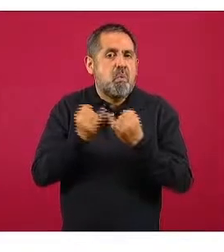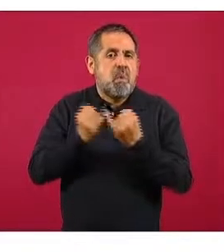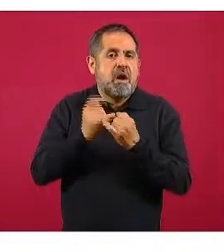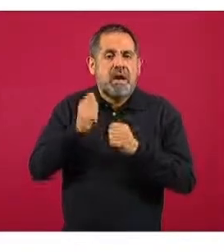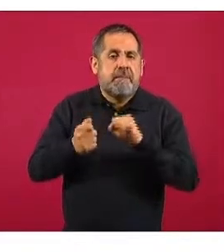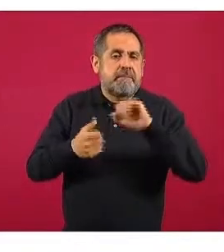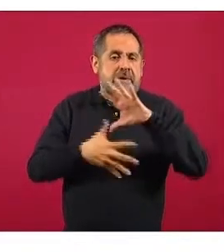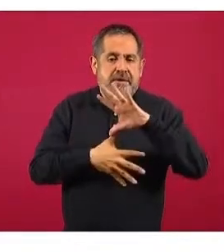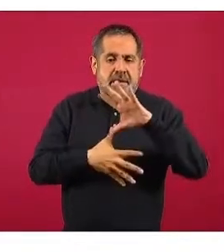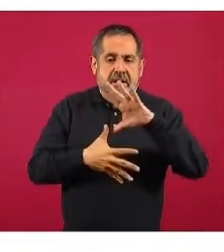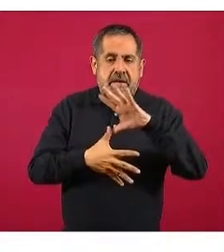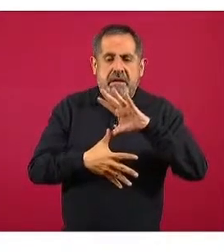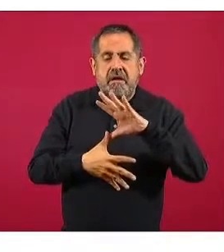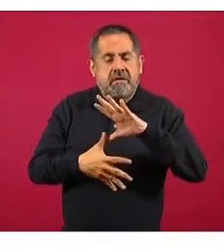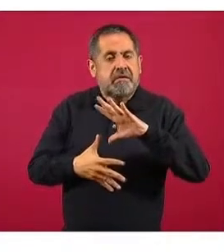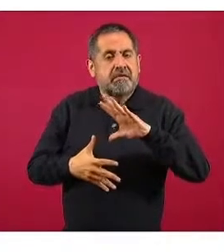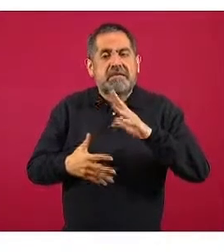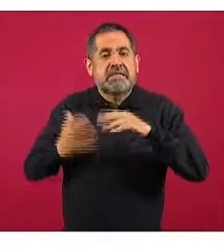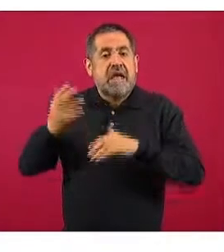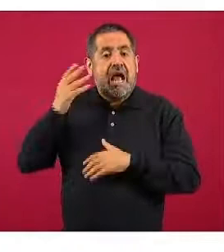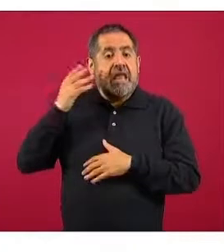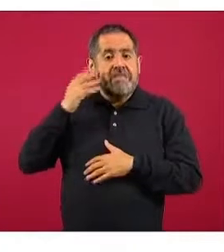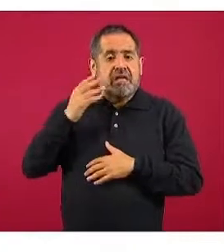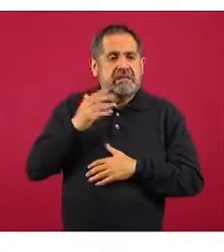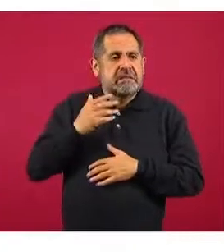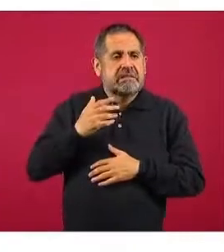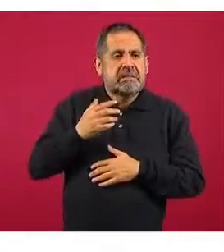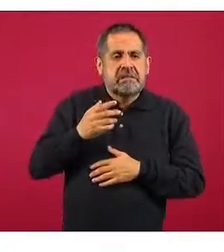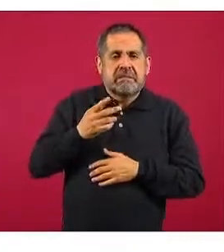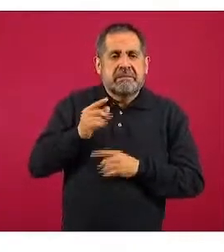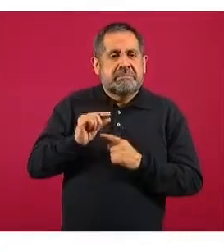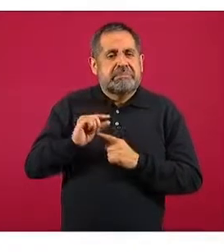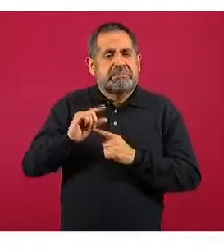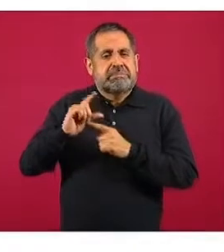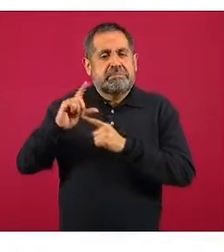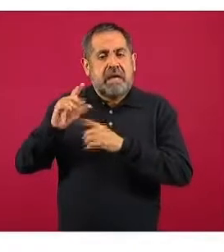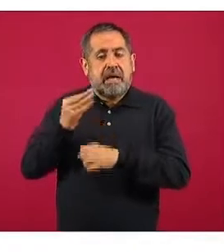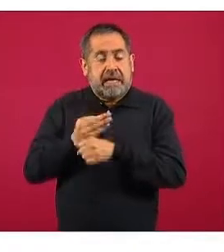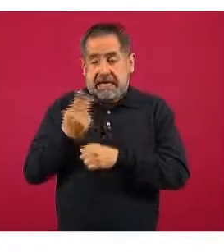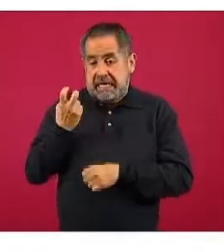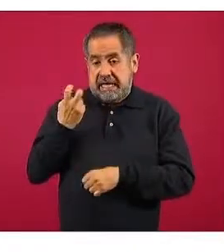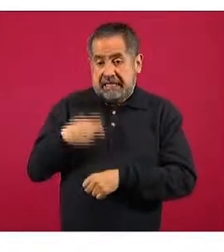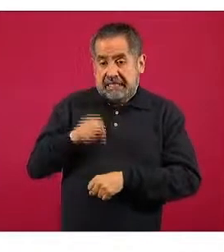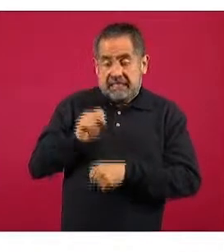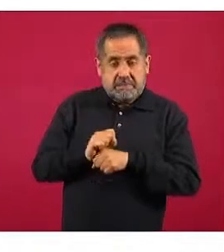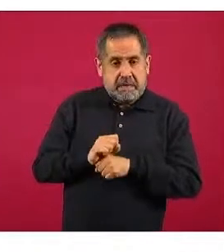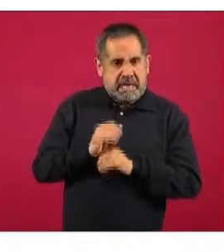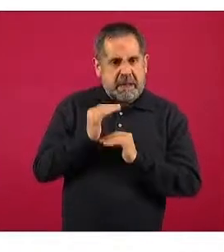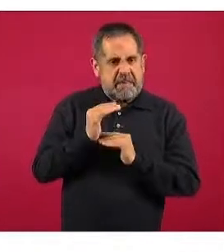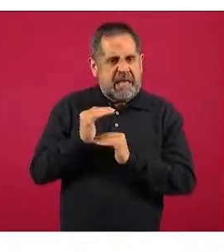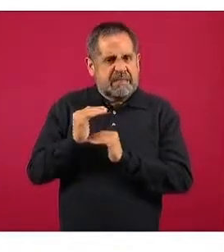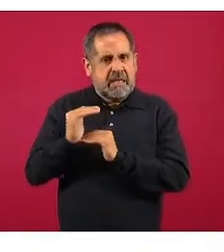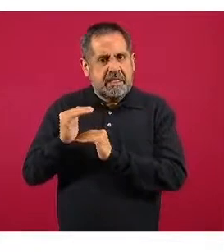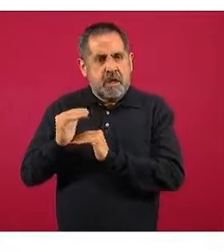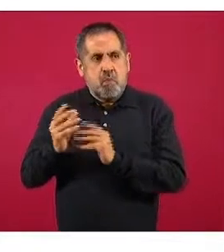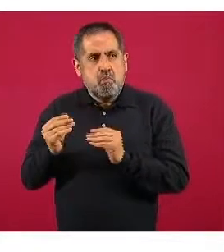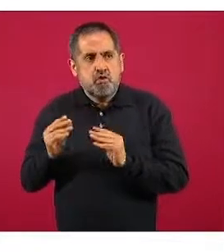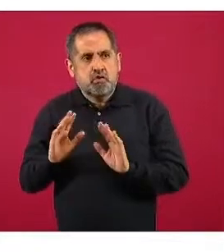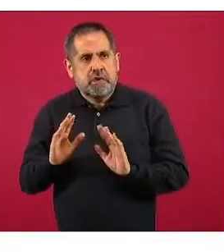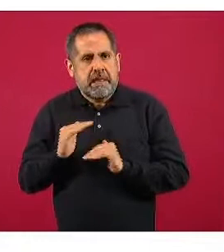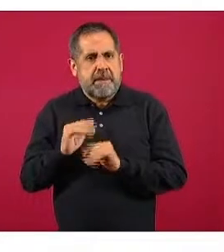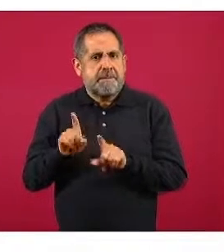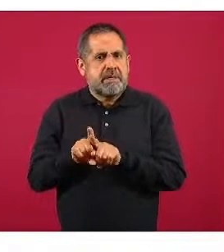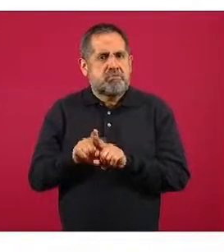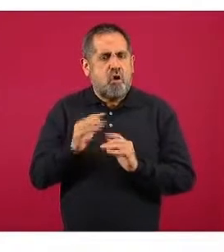de América, había iniciado una tendencia ascendente en las últimas semanas y esta podemos ver que se mantiene y que inclusive